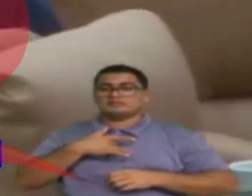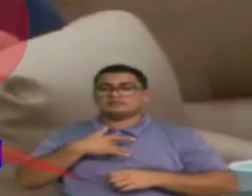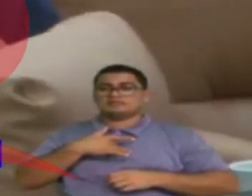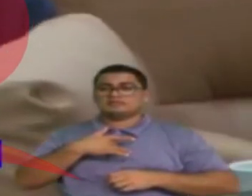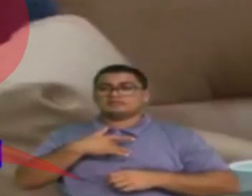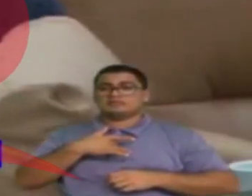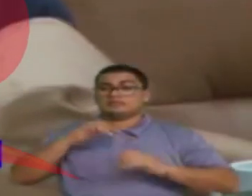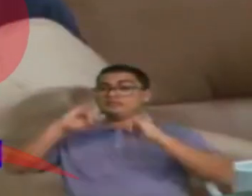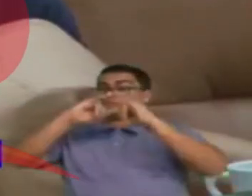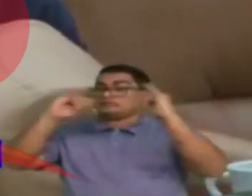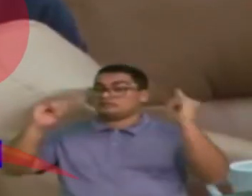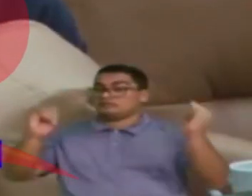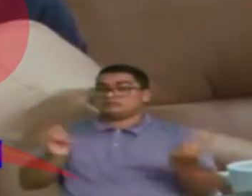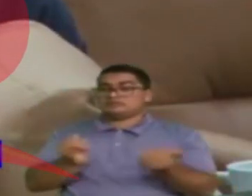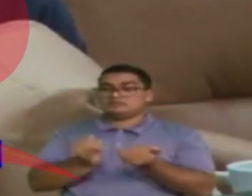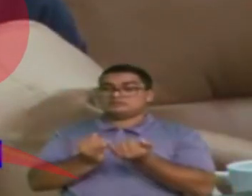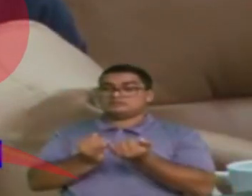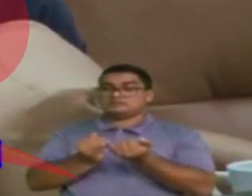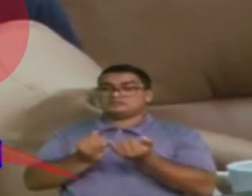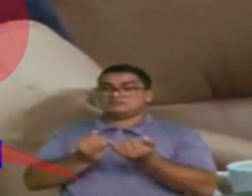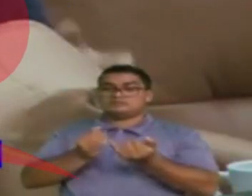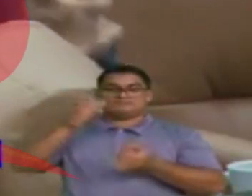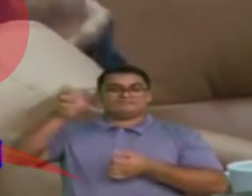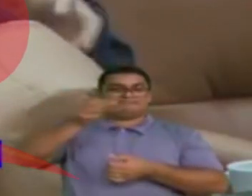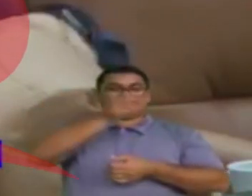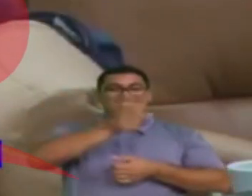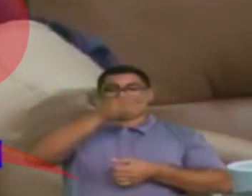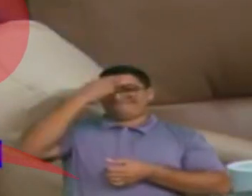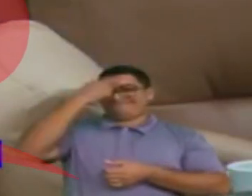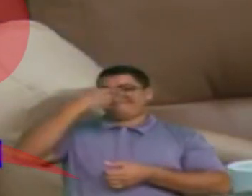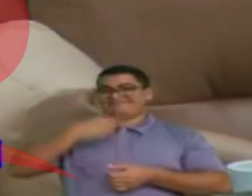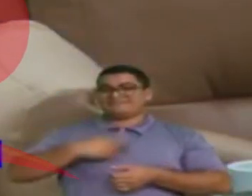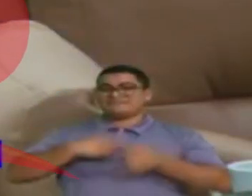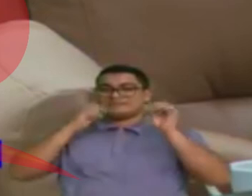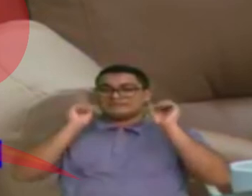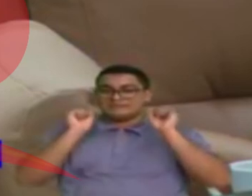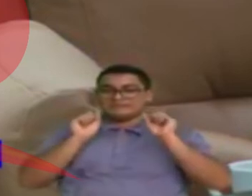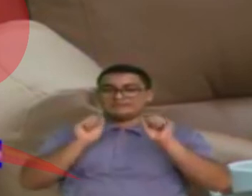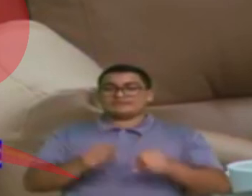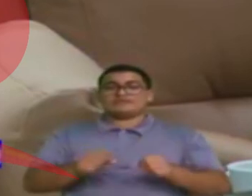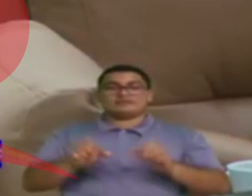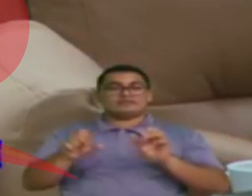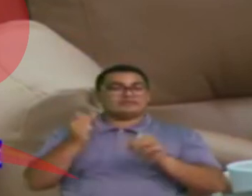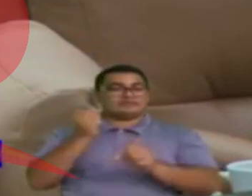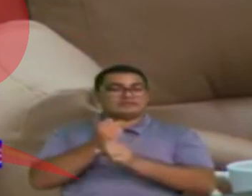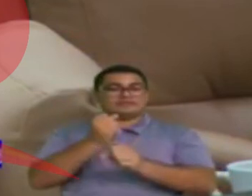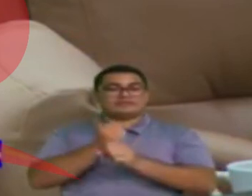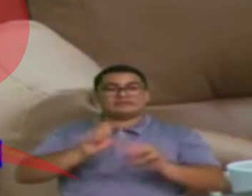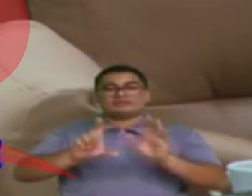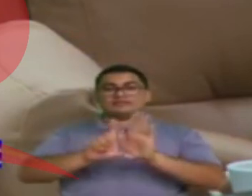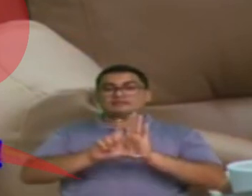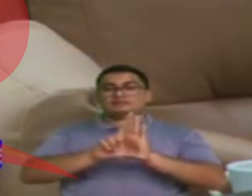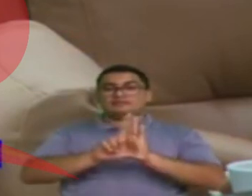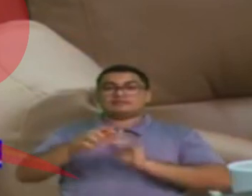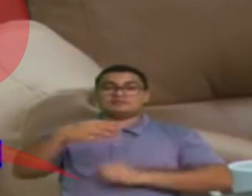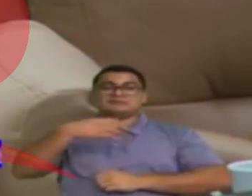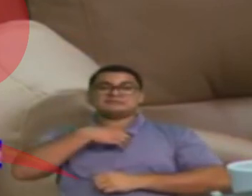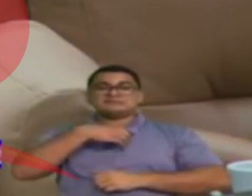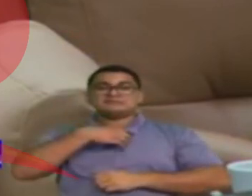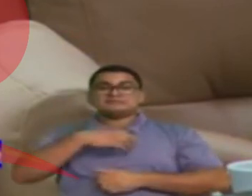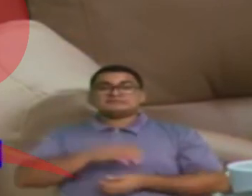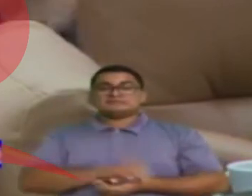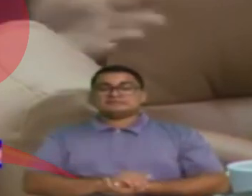instrumentos internacionales para desarrollar su legislación interna. Para